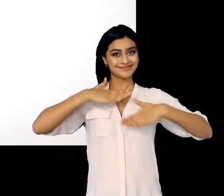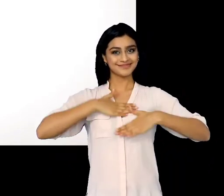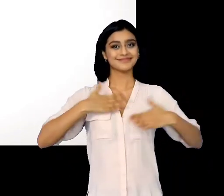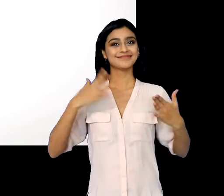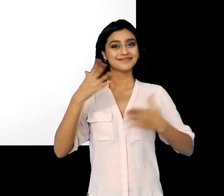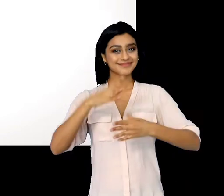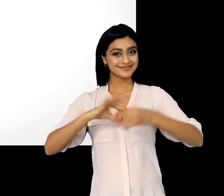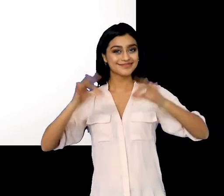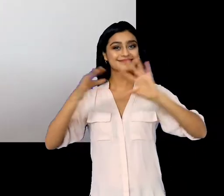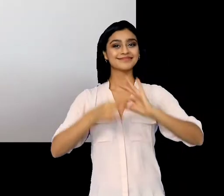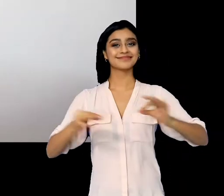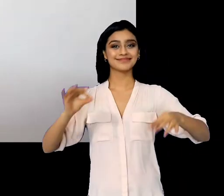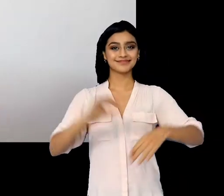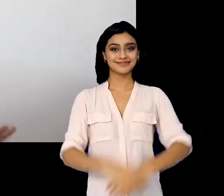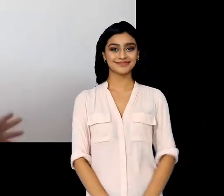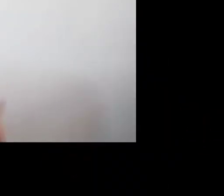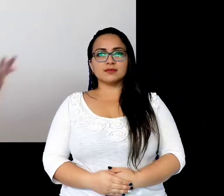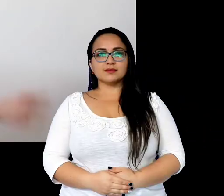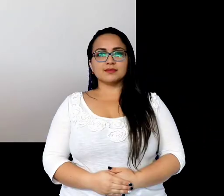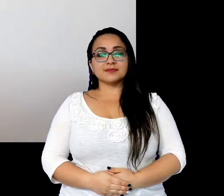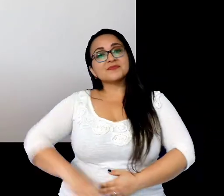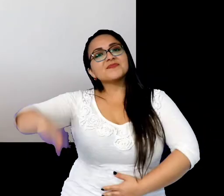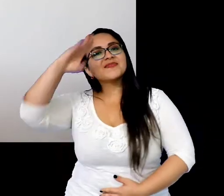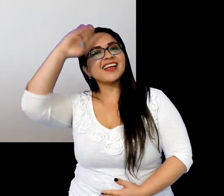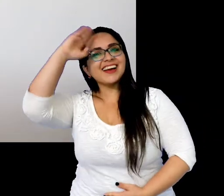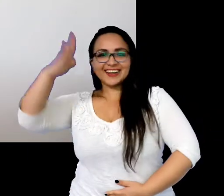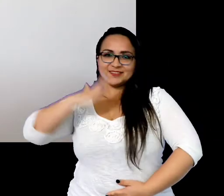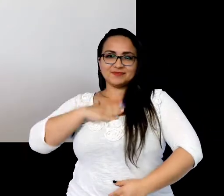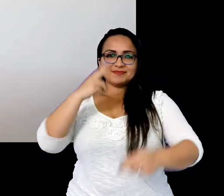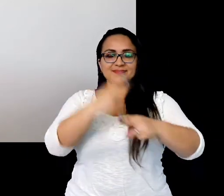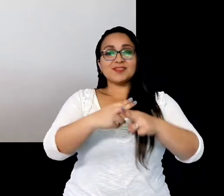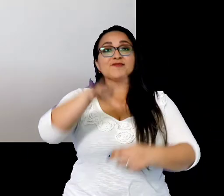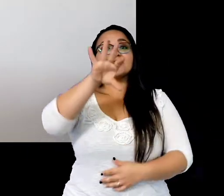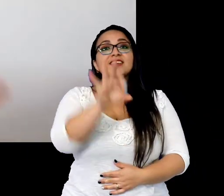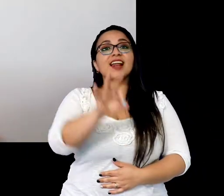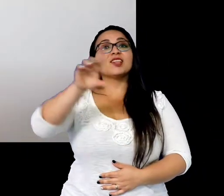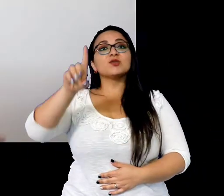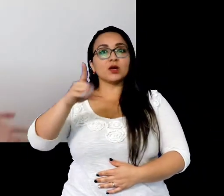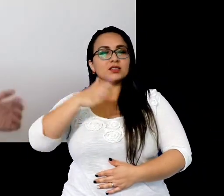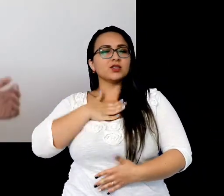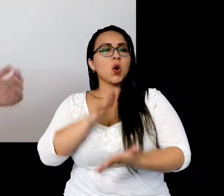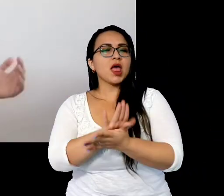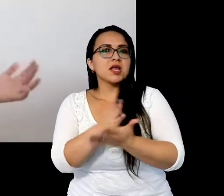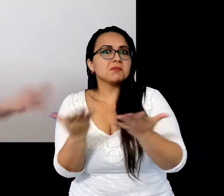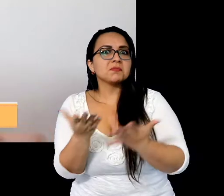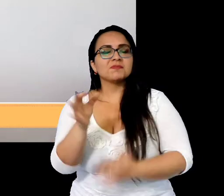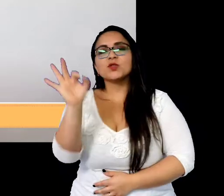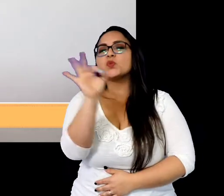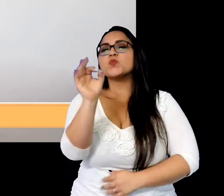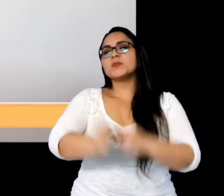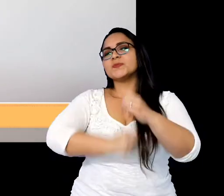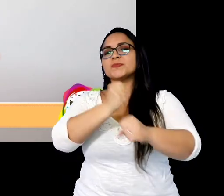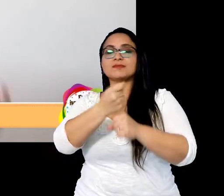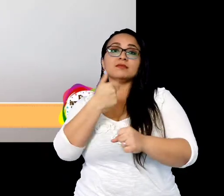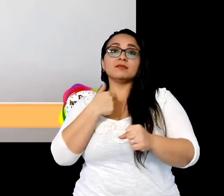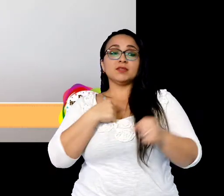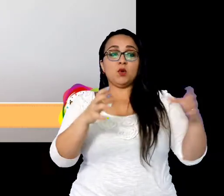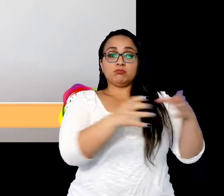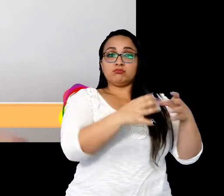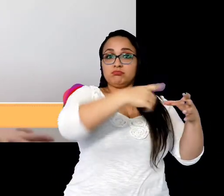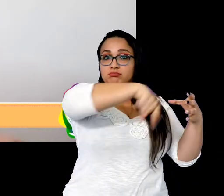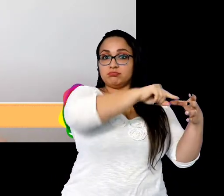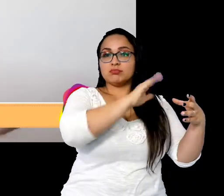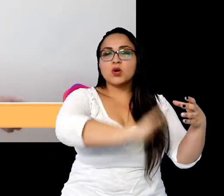historias! Hola, mi nombre es Fernanda Duarte, tengo nueve años y soy integrante del Círculo